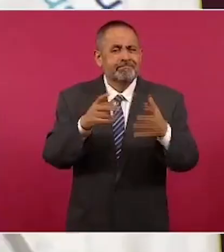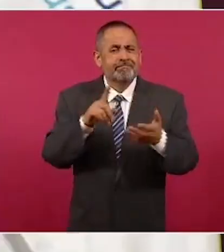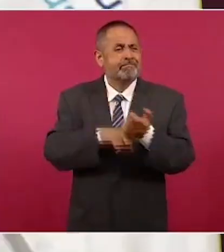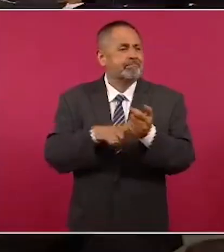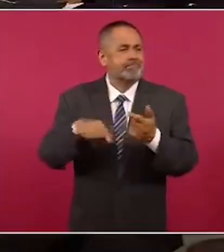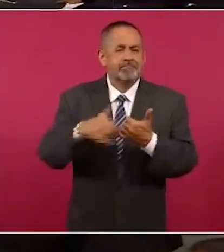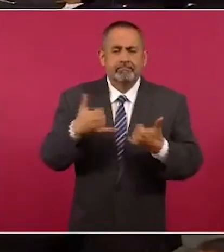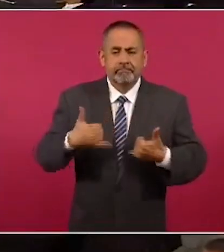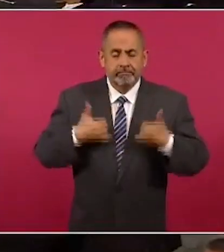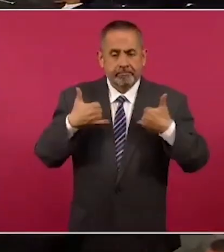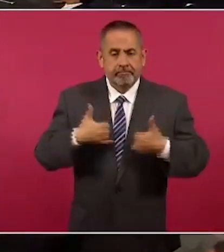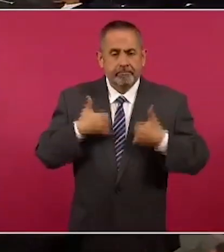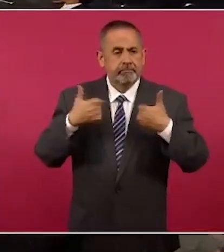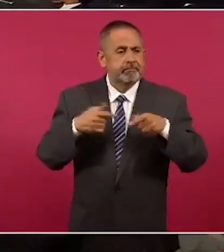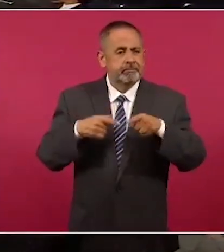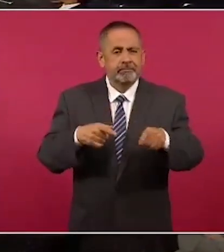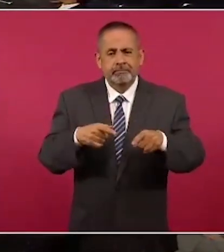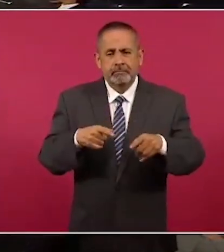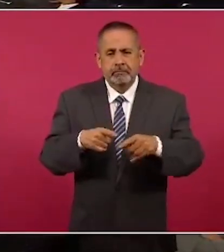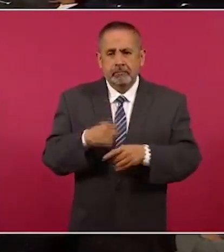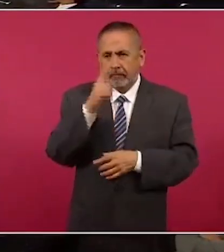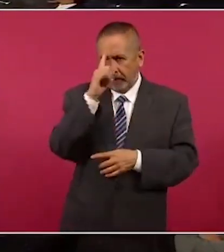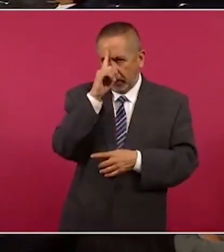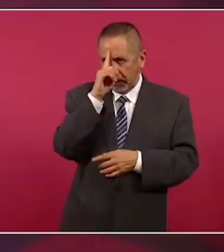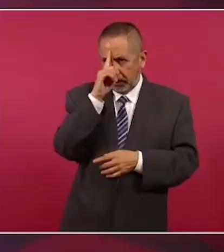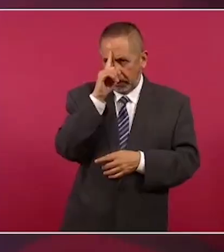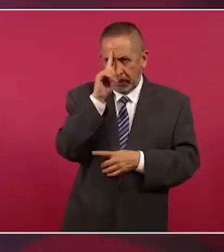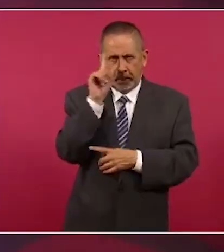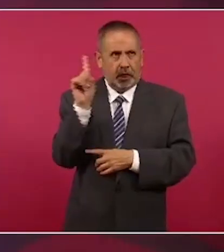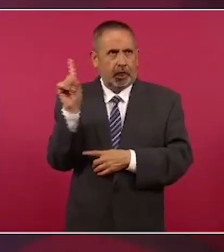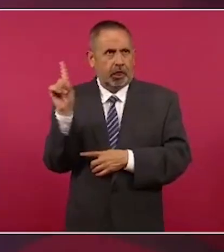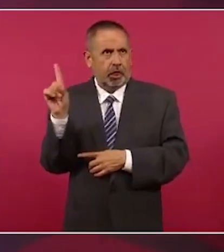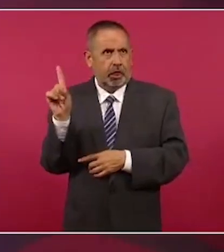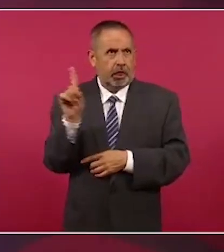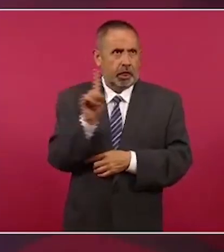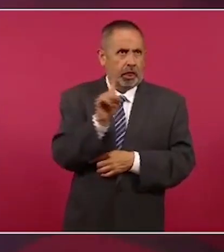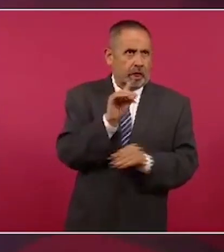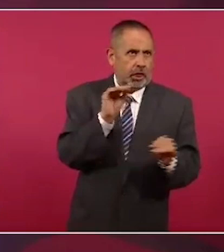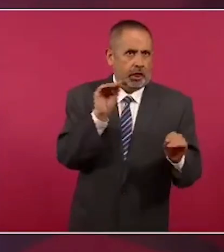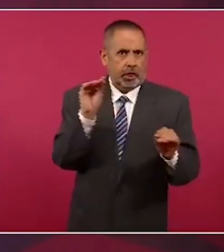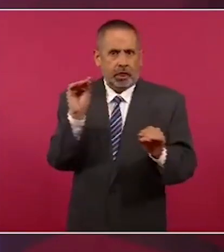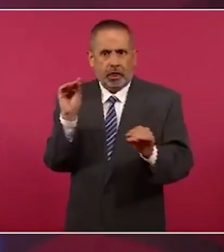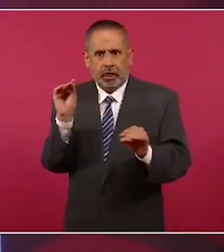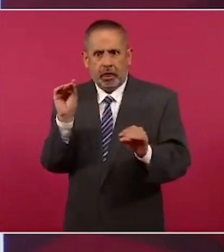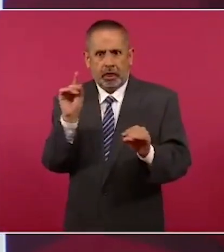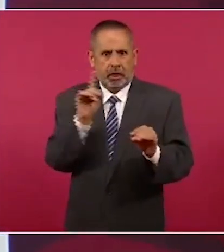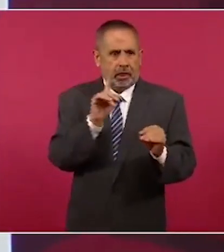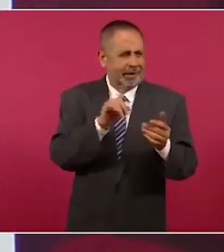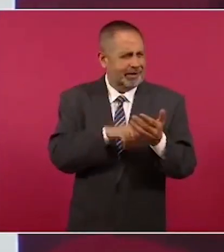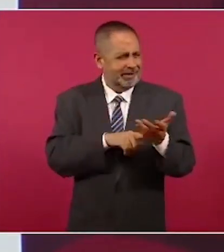jóvenes como zombis, en una situación